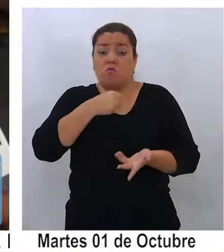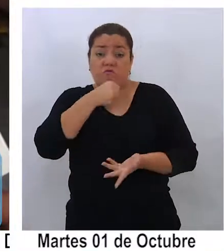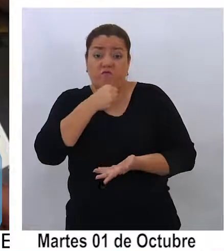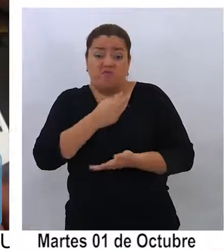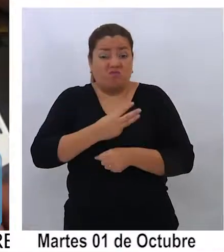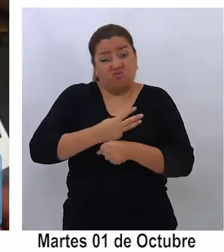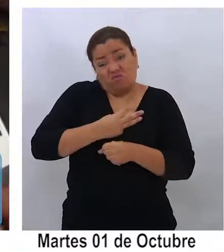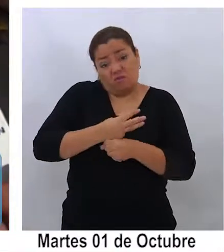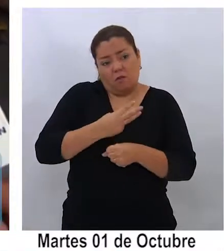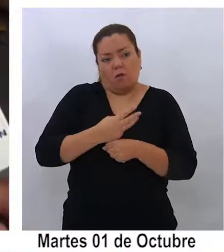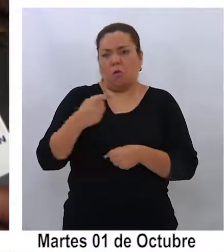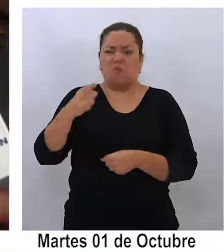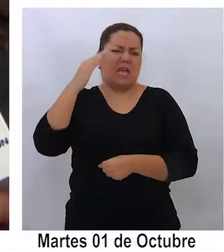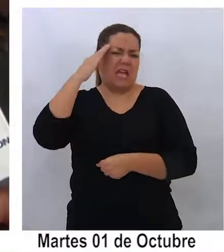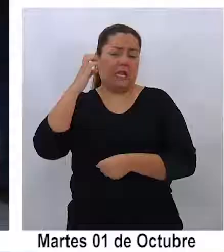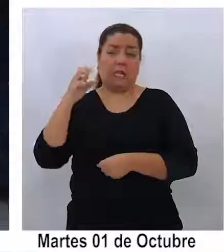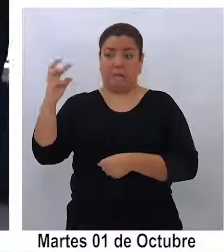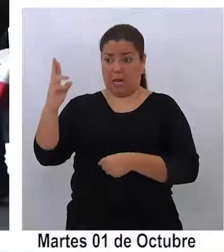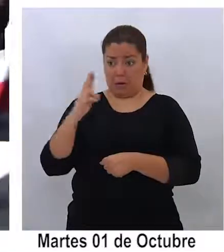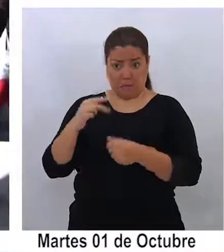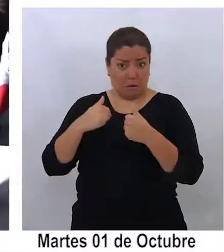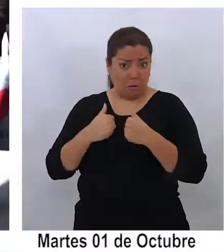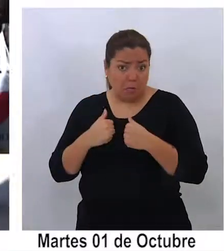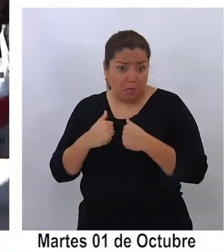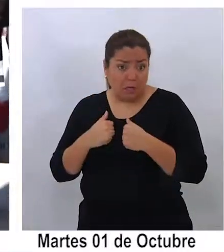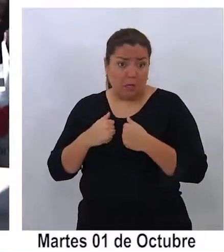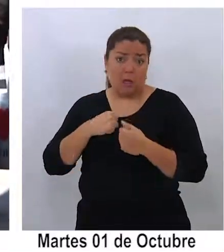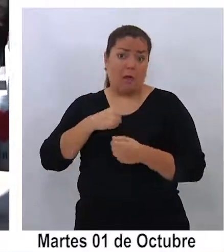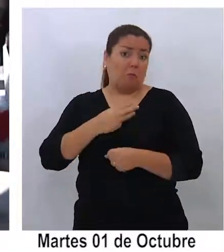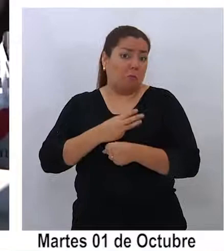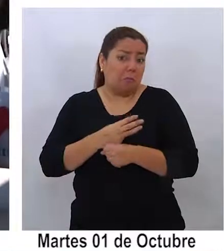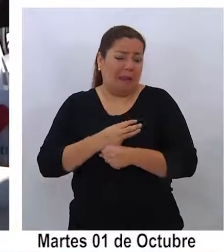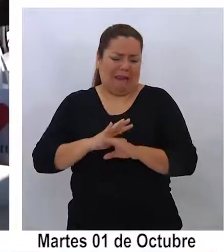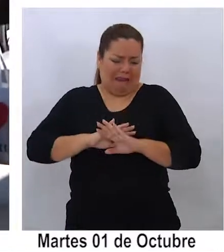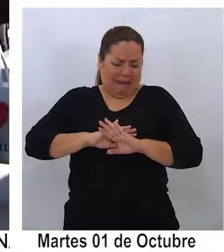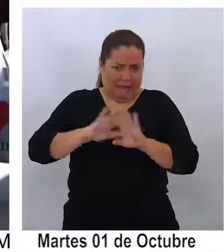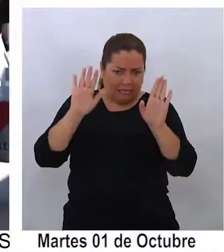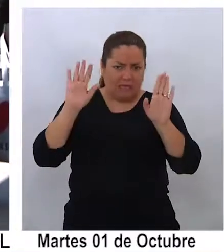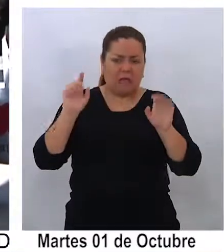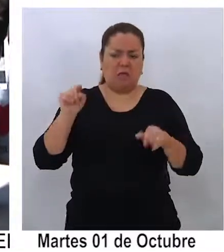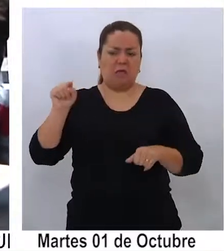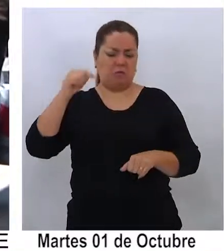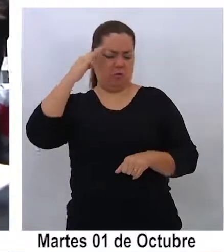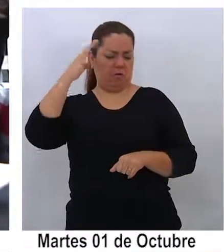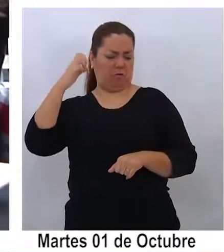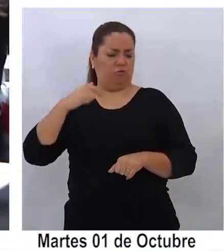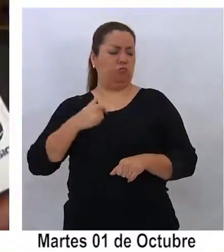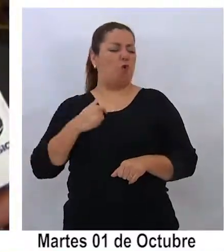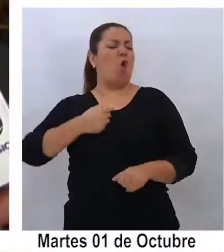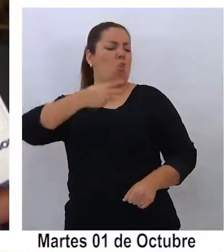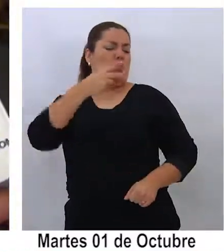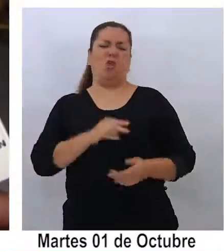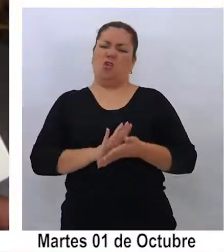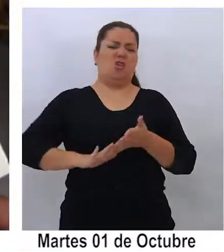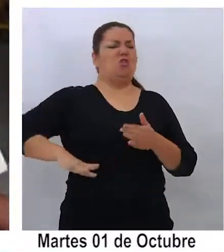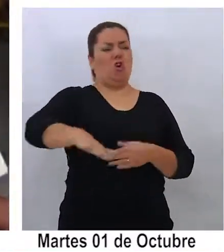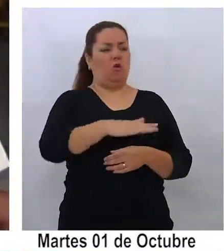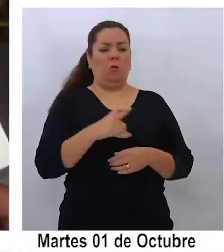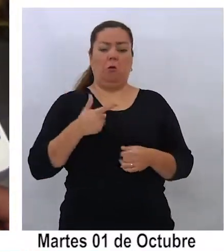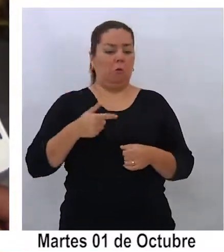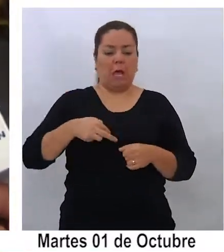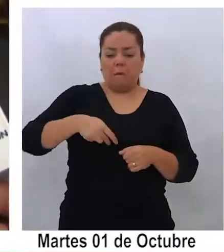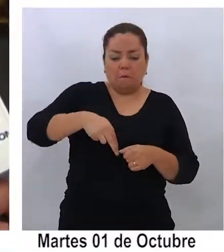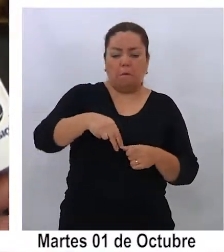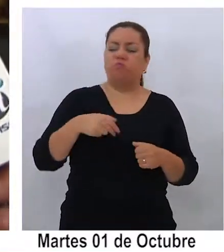anciano, ¿ustedes creen que van a respetar a un anciano o a un adulto mayor? Para nada, se creen los dueños de todo, de todo, de todo. No